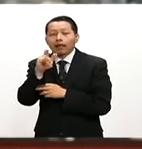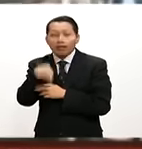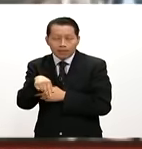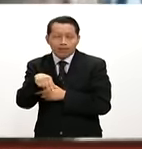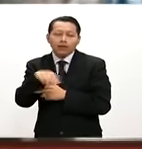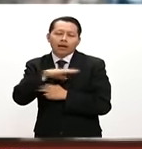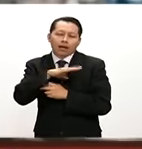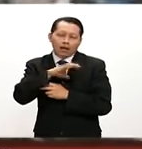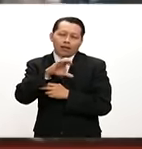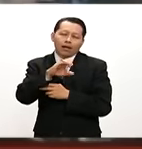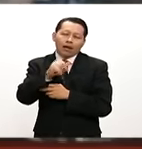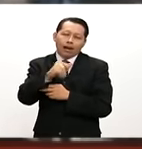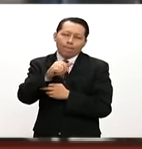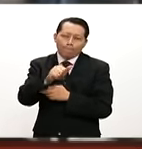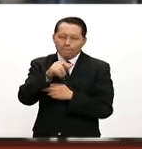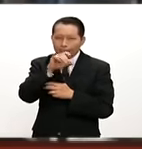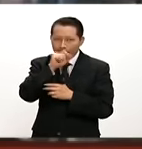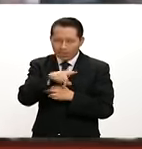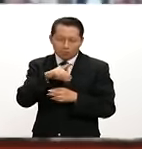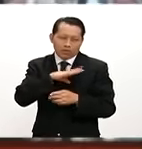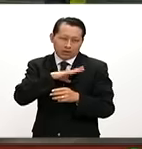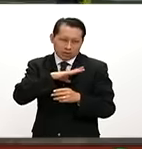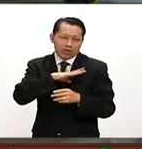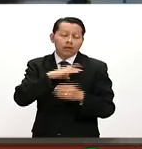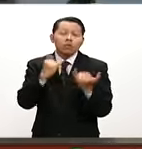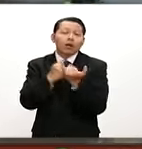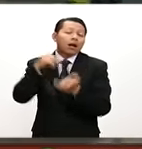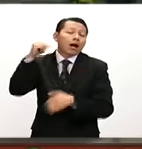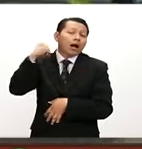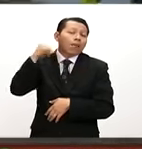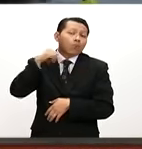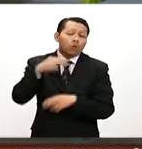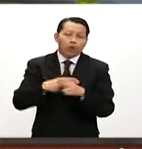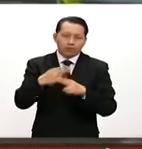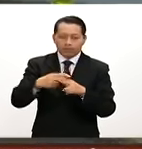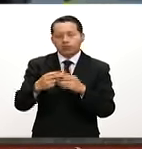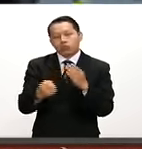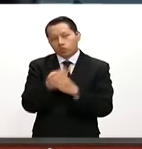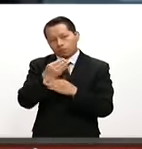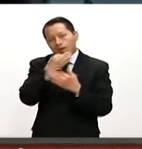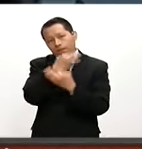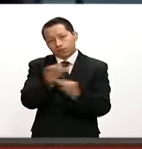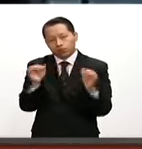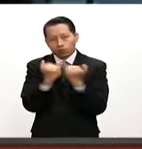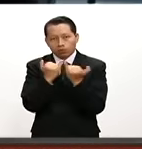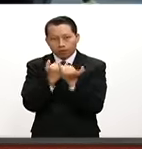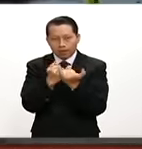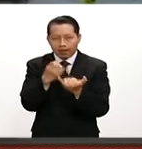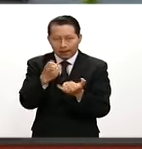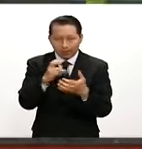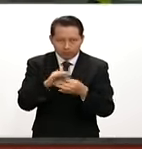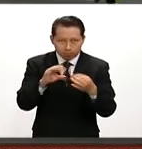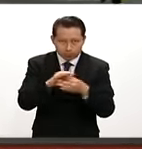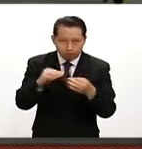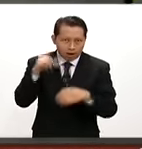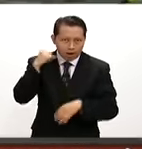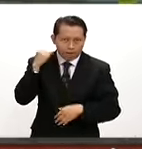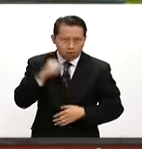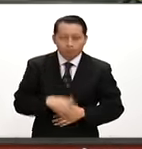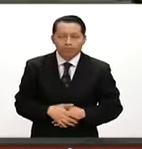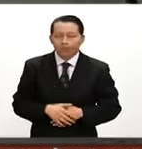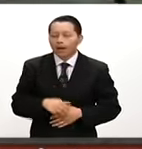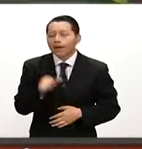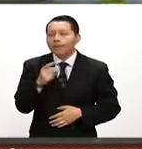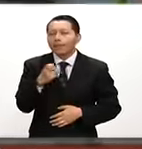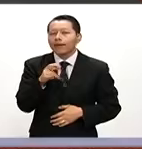Guajin y Cuylapa, esto acá en la Costa Chica del Estado y Acapulco, hasta nuevo aviso. Este es el reporte que tenemos desde Acapulco. Adriana,